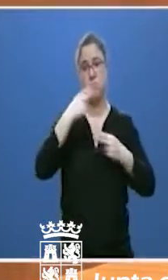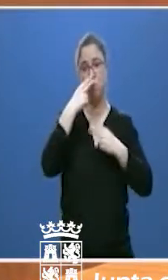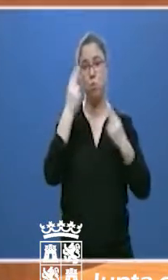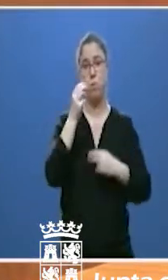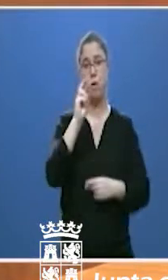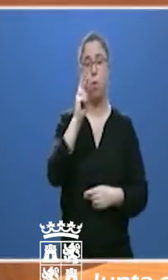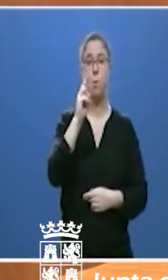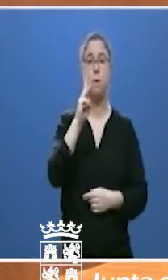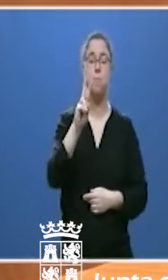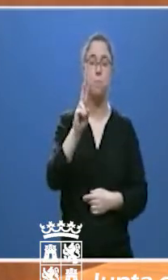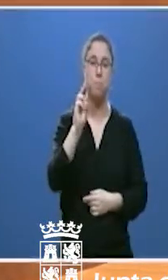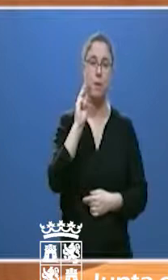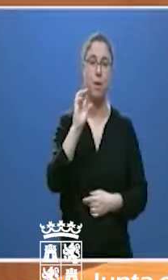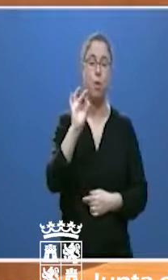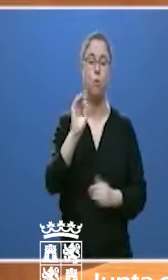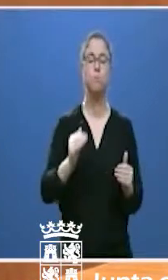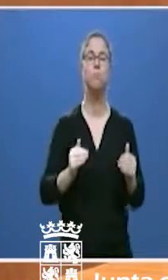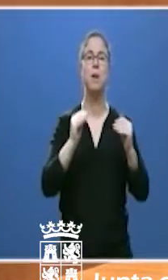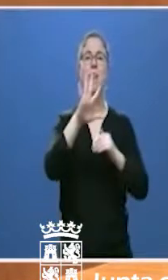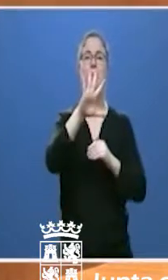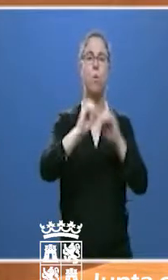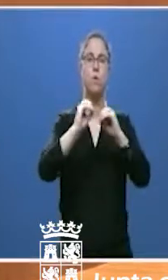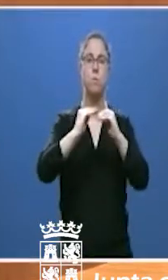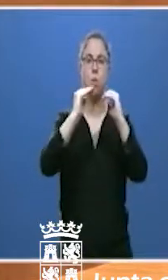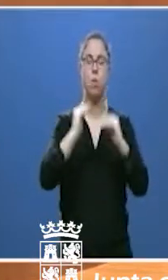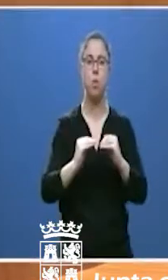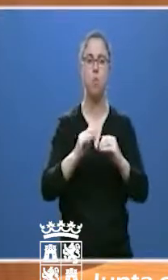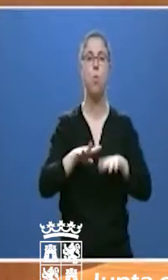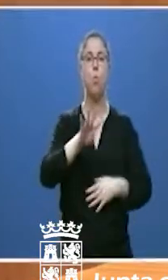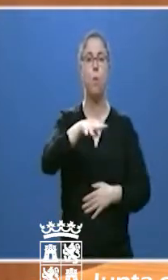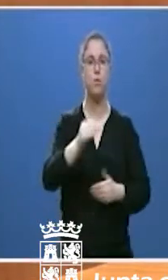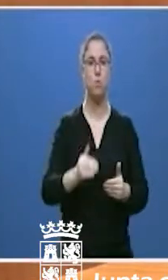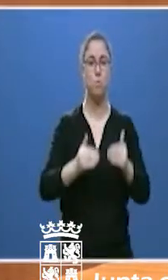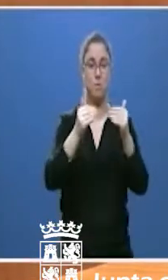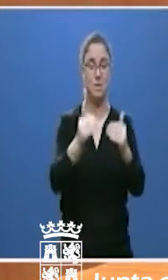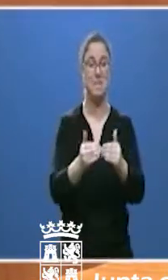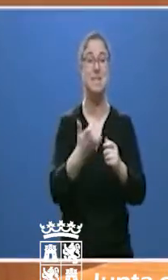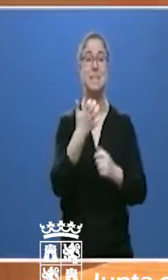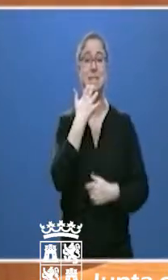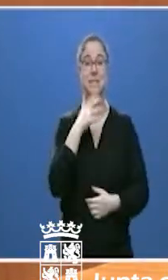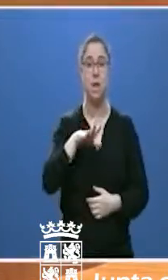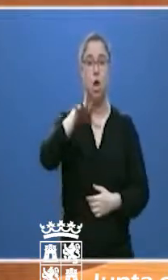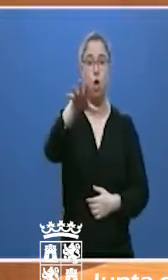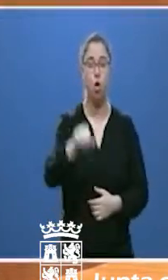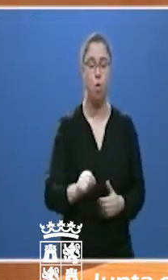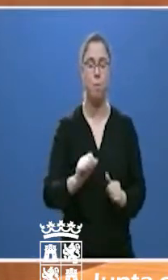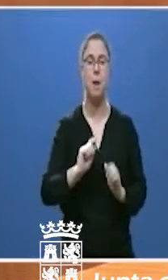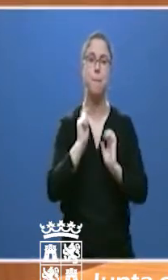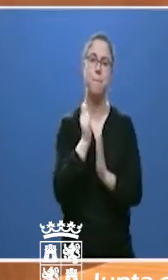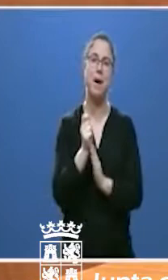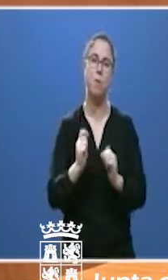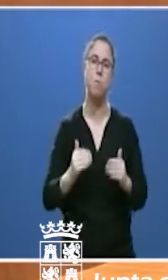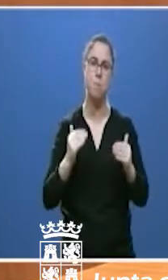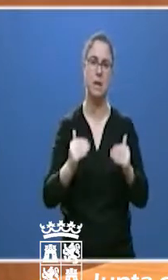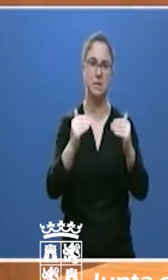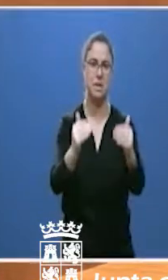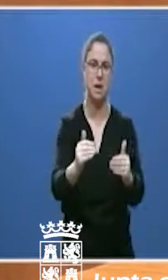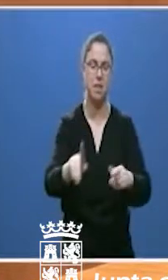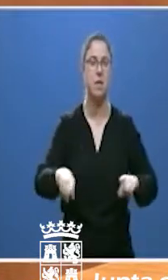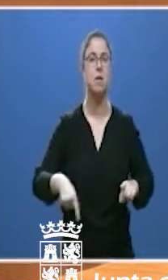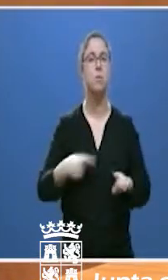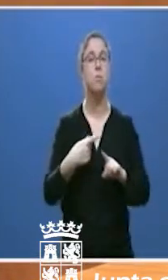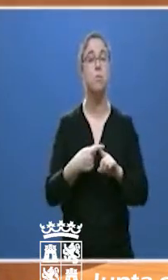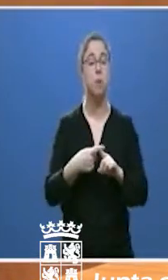por un periodo de cuatro meses. La moratoria en el pago en los casos de compra. Por último, al seguimiento de la